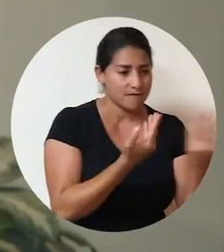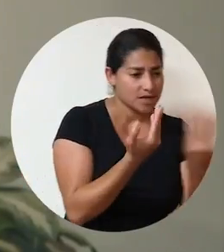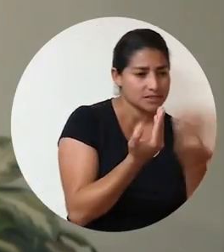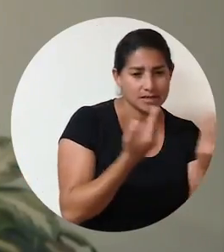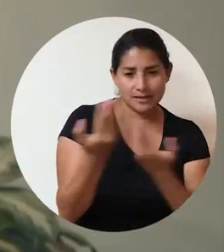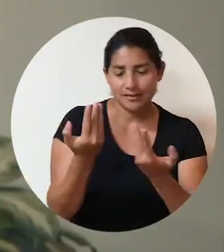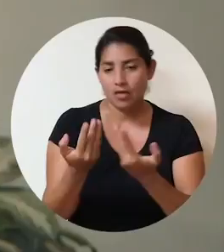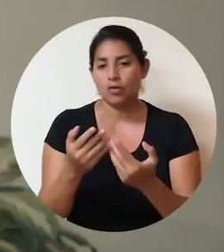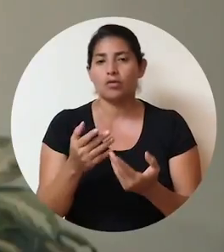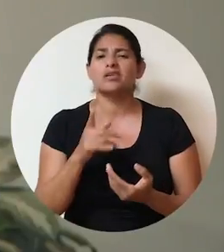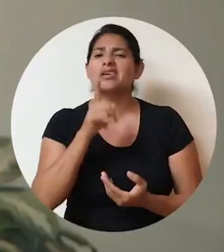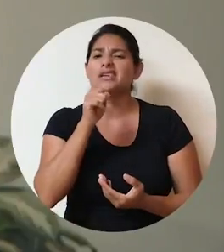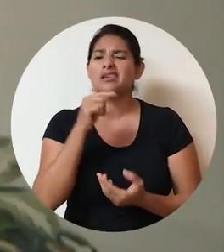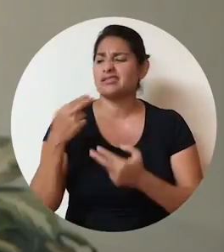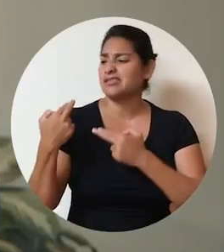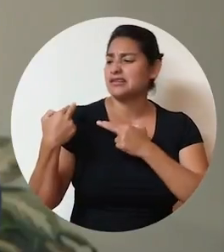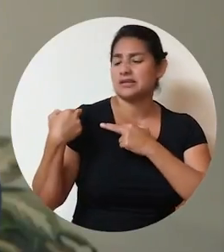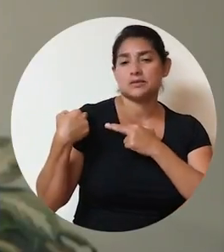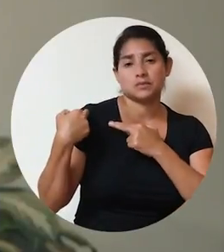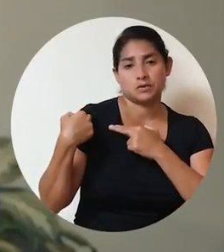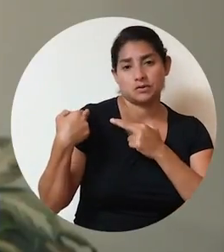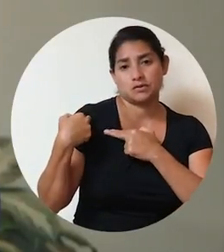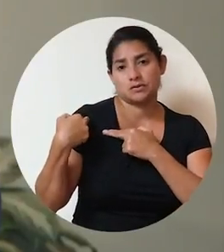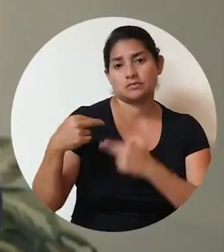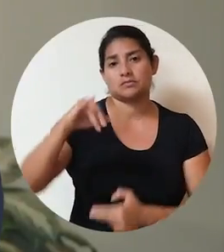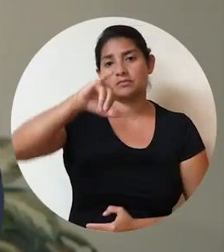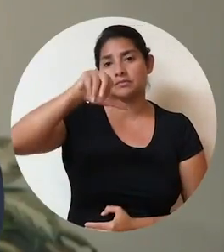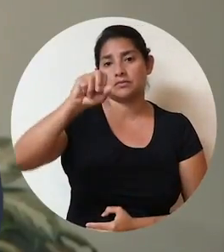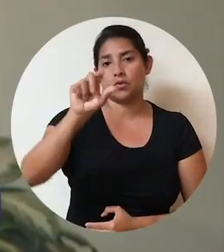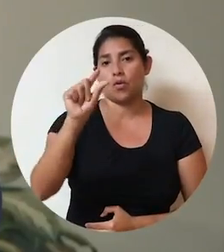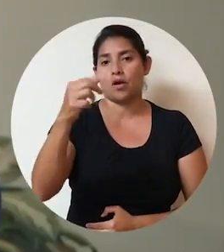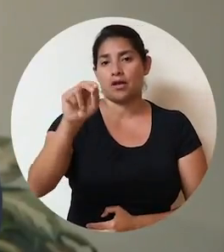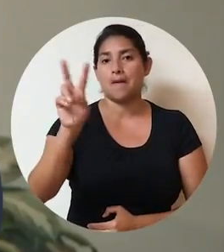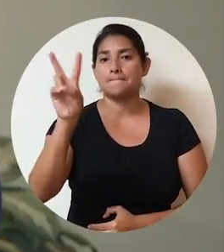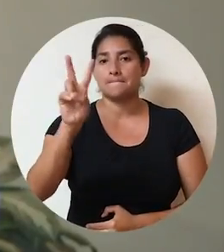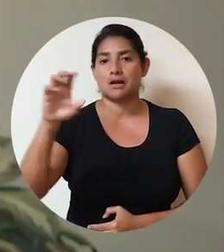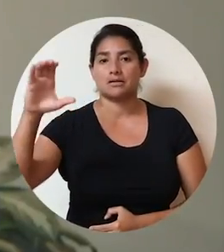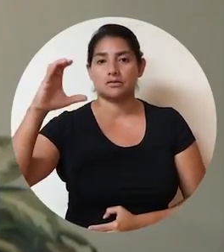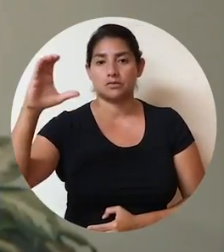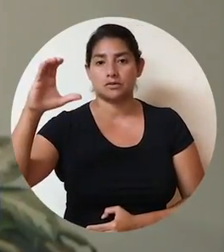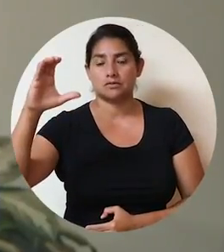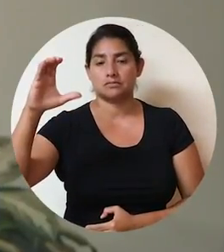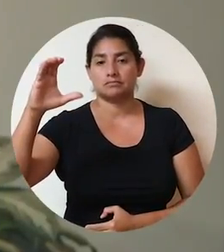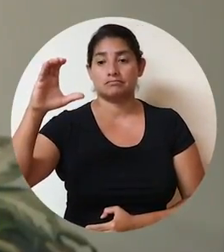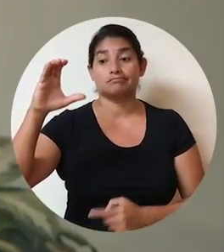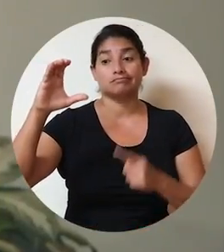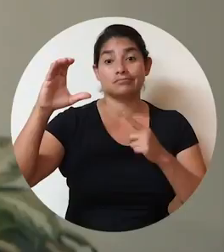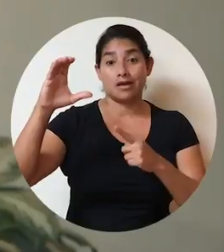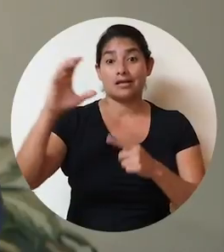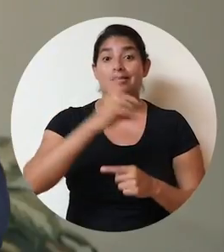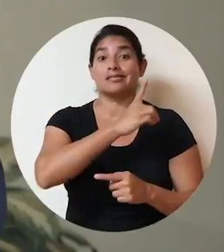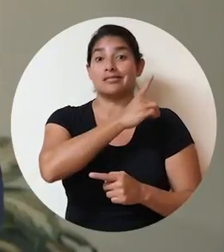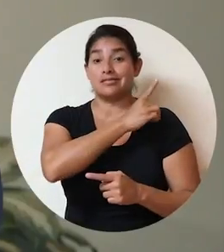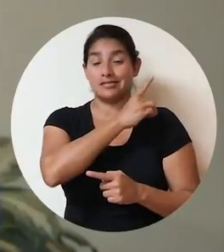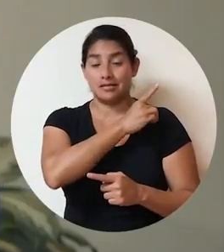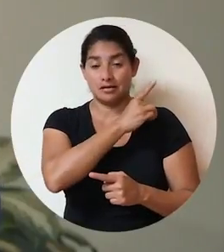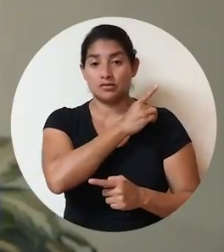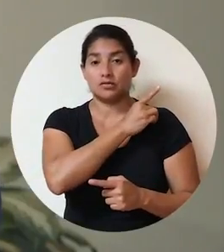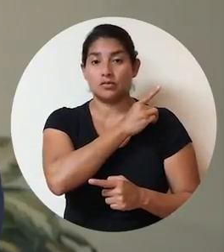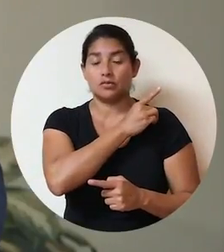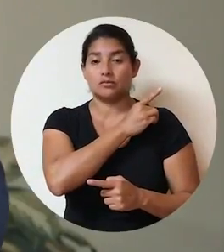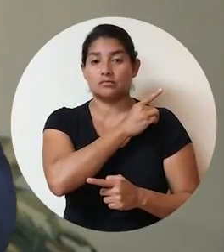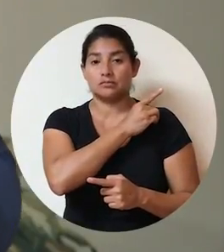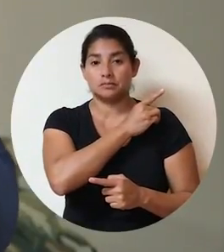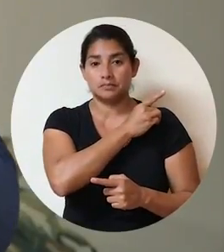facilitador será llevado a cabo por Jorge Vargas Cuyel, director